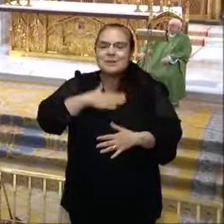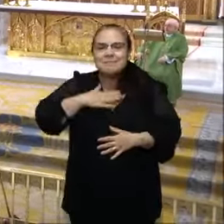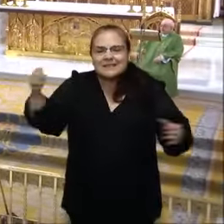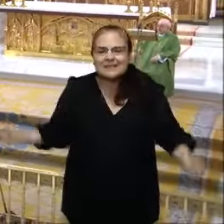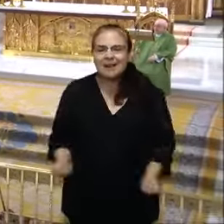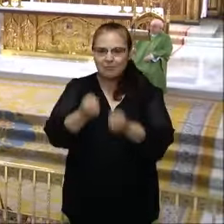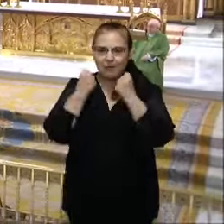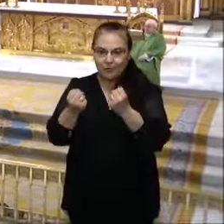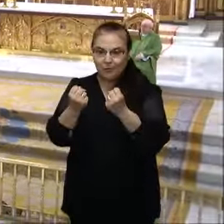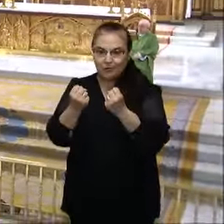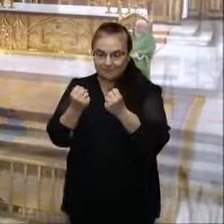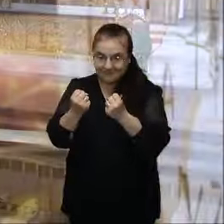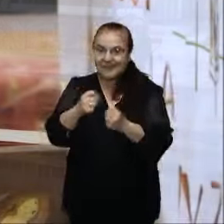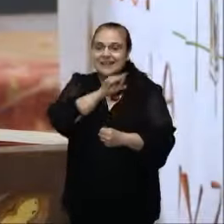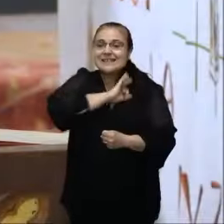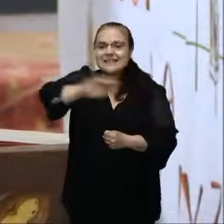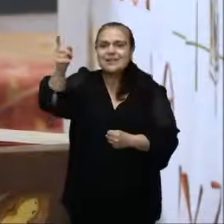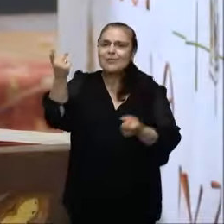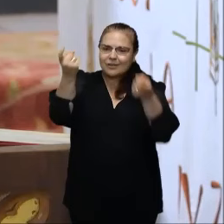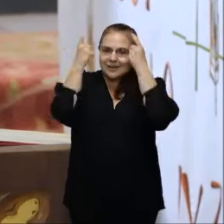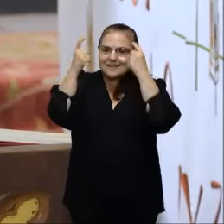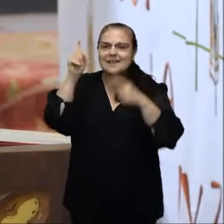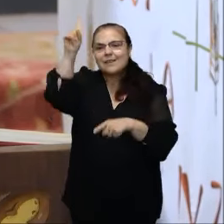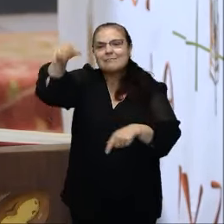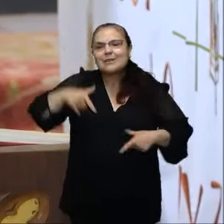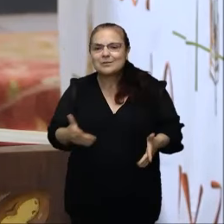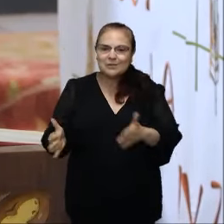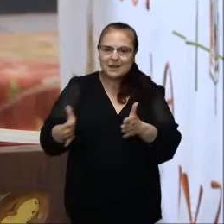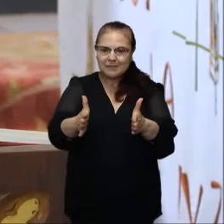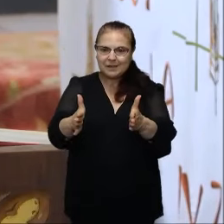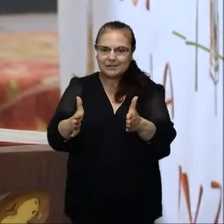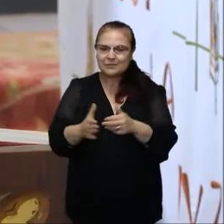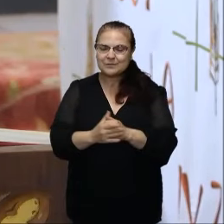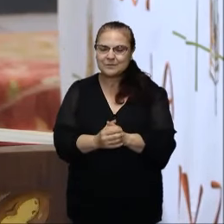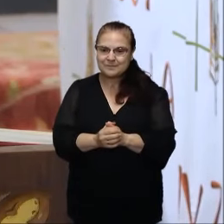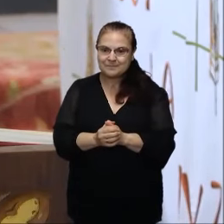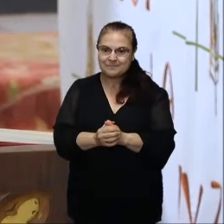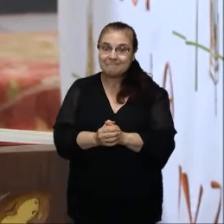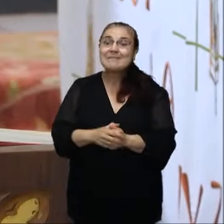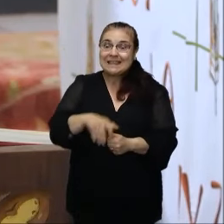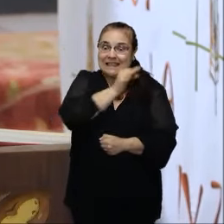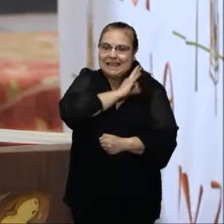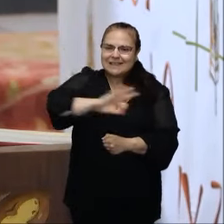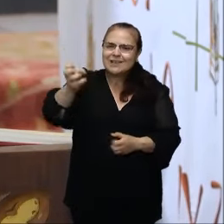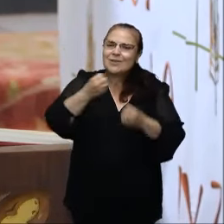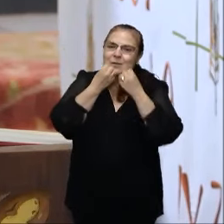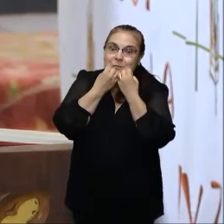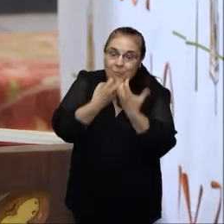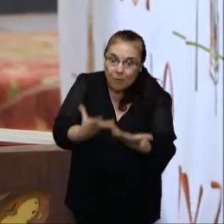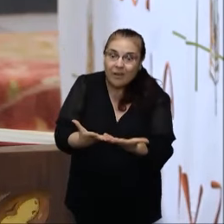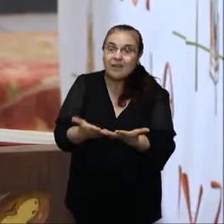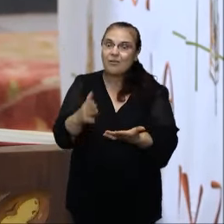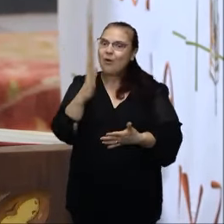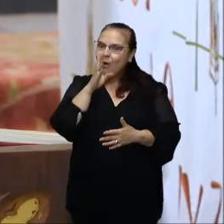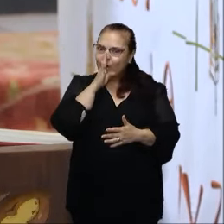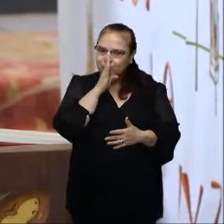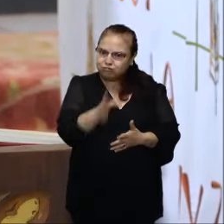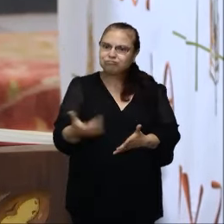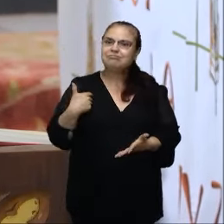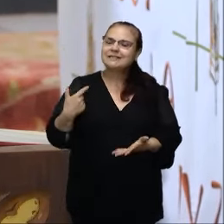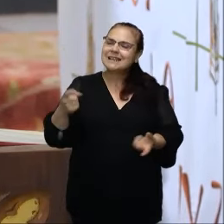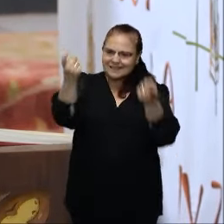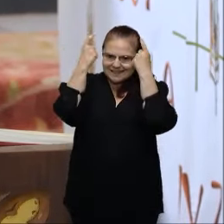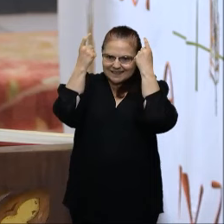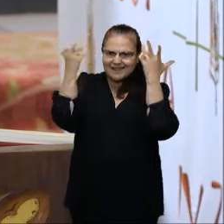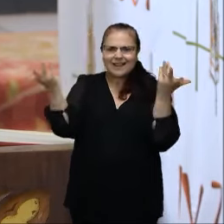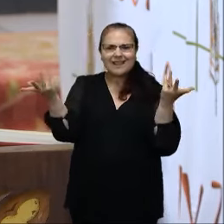El Señor es bueno y es recto, y enseña el